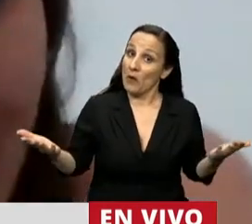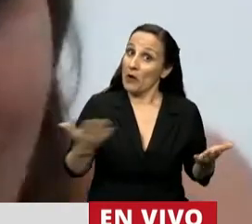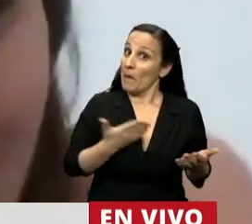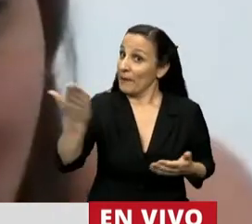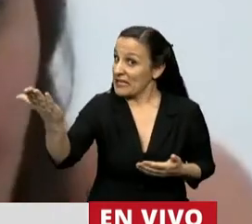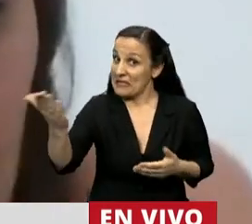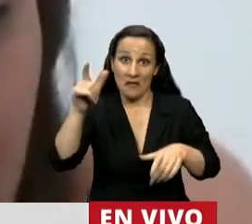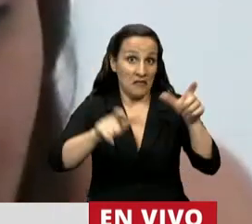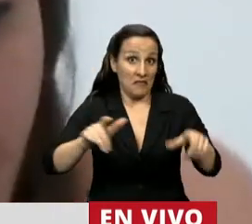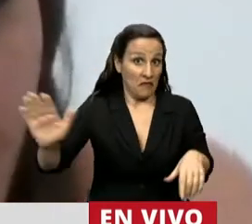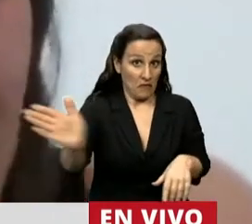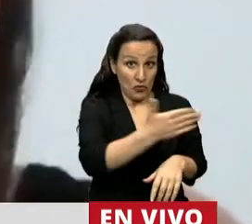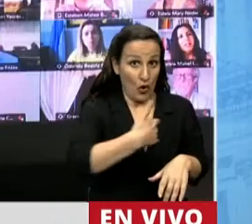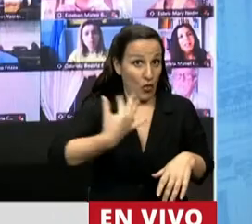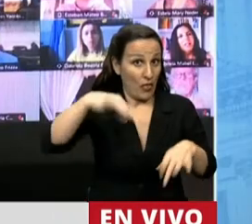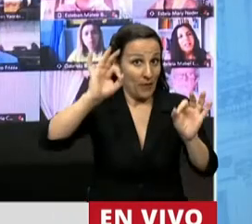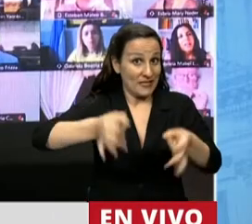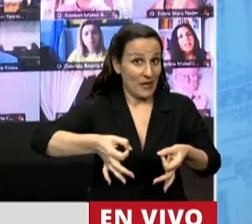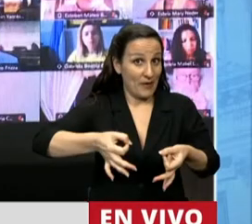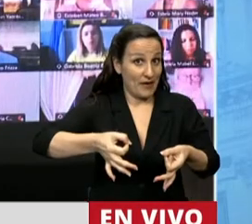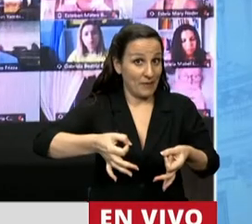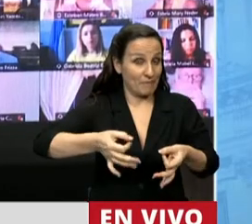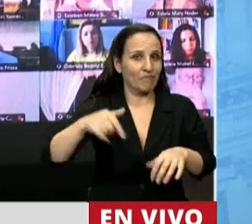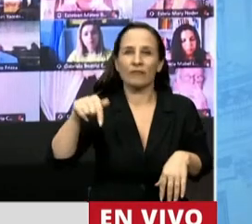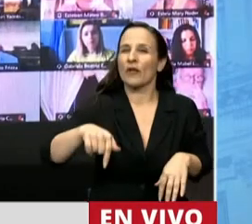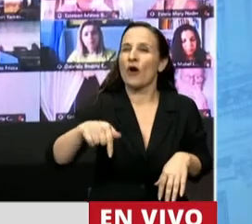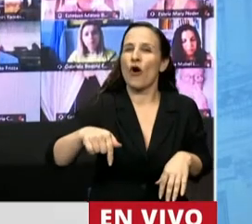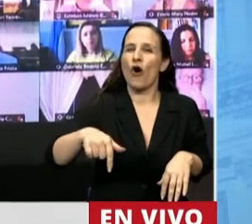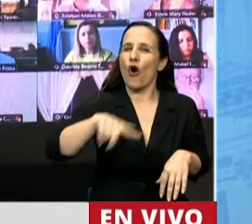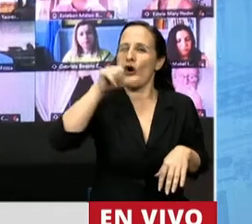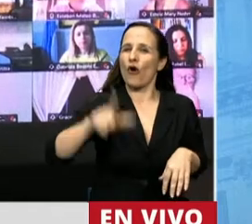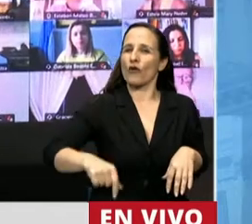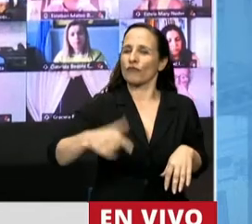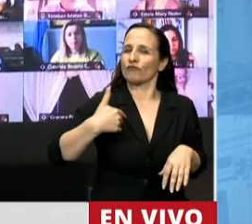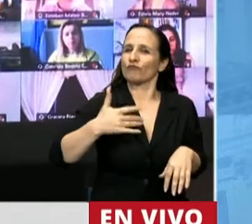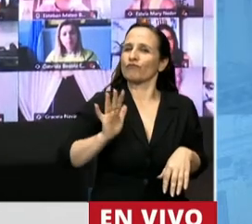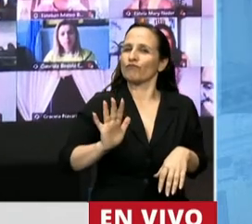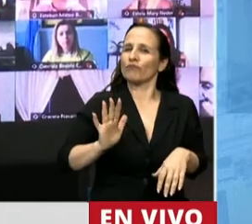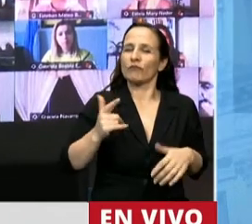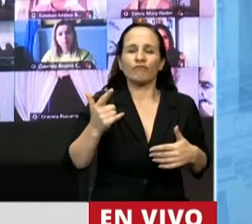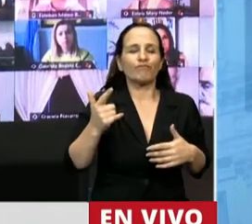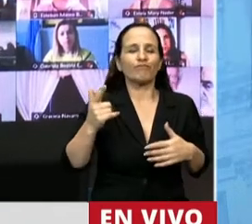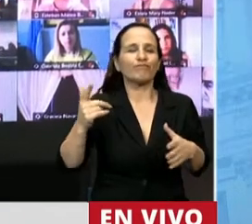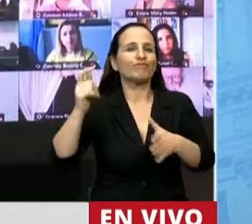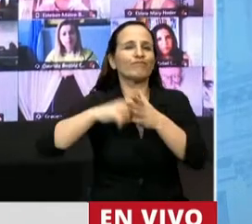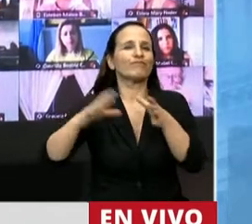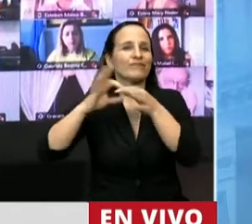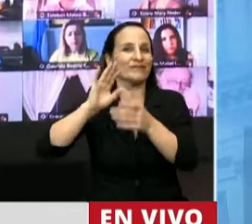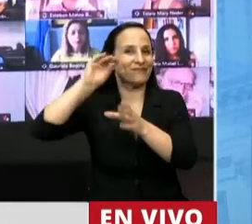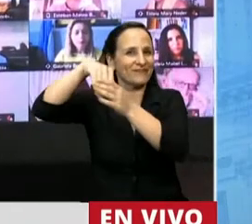todos, que hoy la nación está honrando sus compromisos internacionales. Como miembros de la OIT,